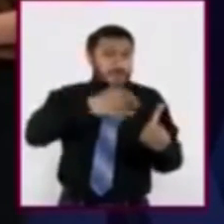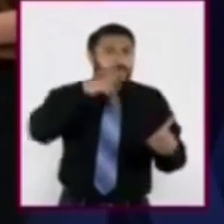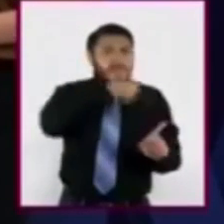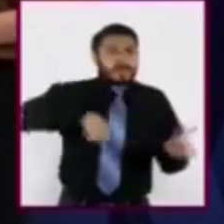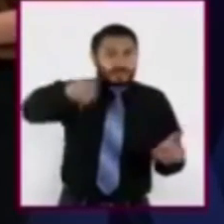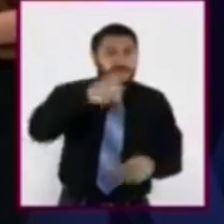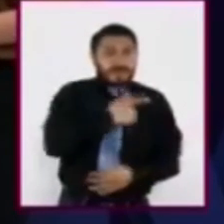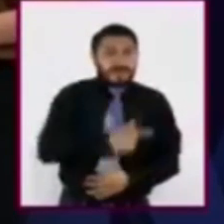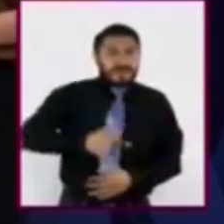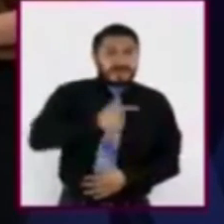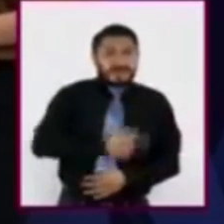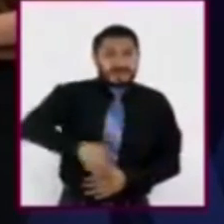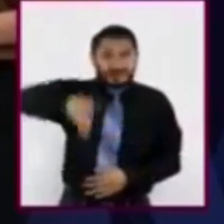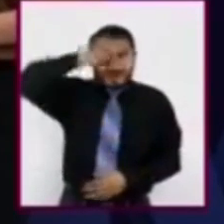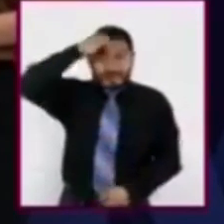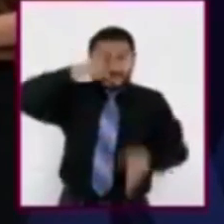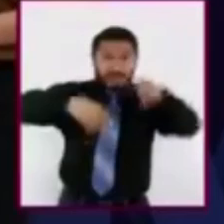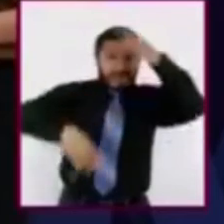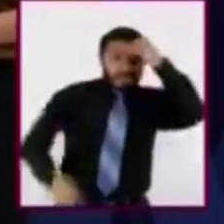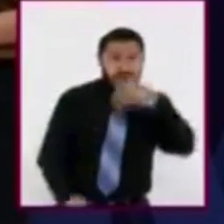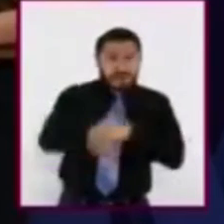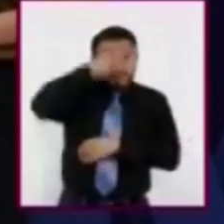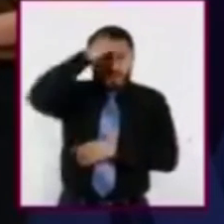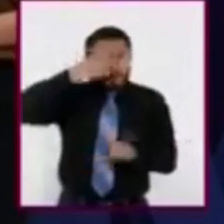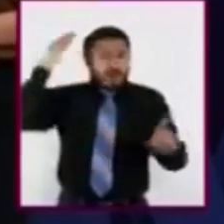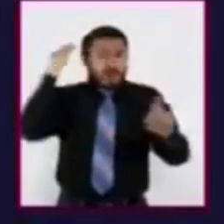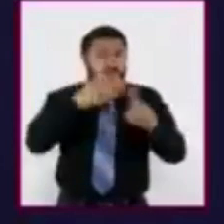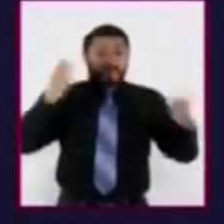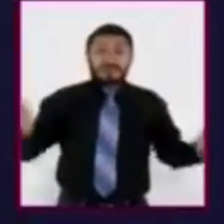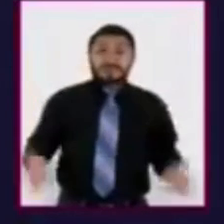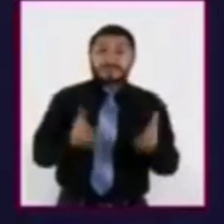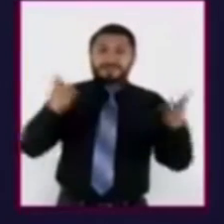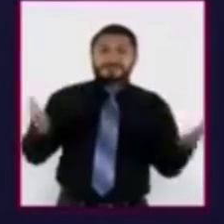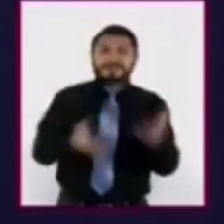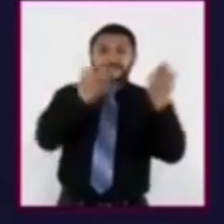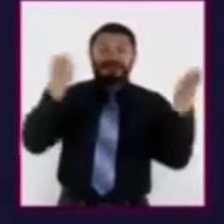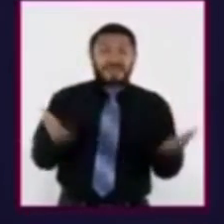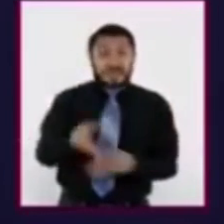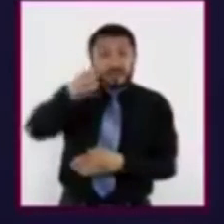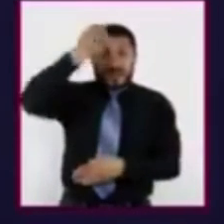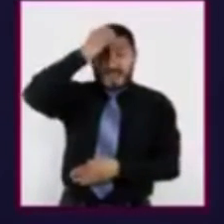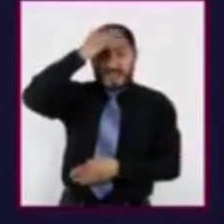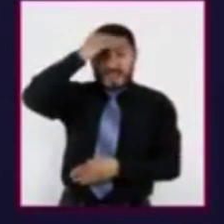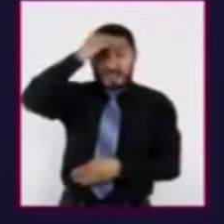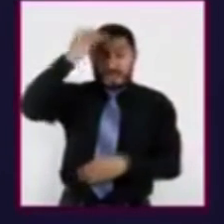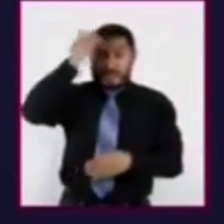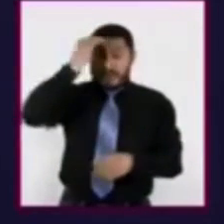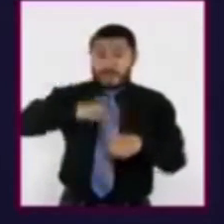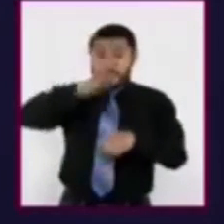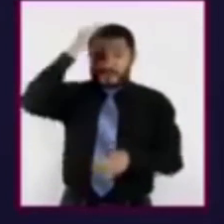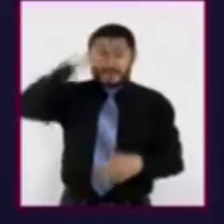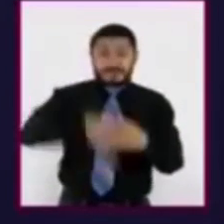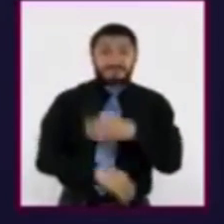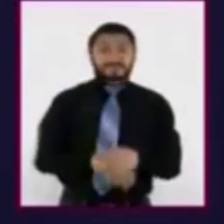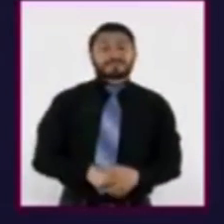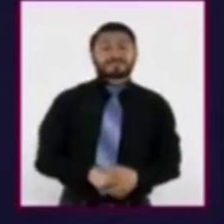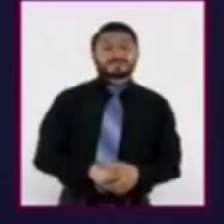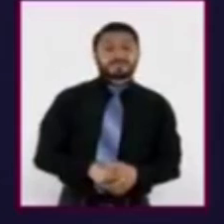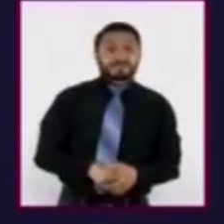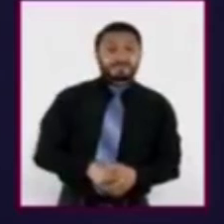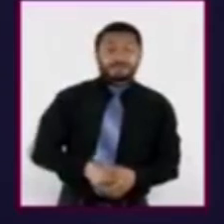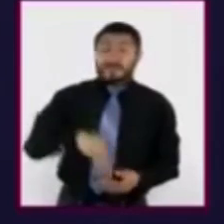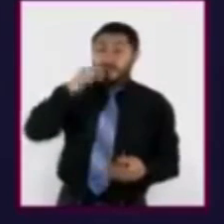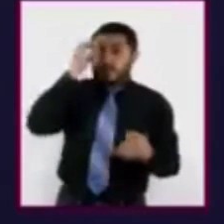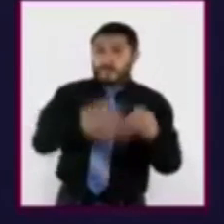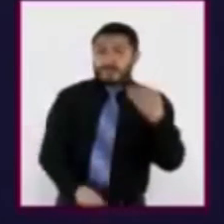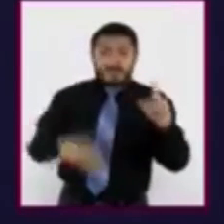del aprendizaje con la finalidad de enriquecer nuestros saberes. Antes de despedirme de ustedes, quiero proponerles un reto final